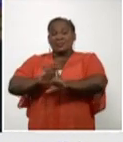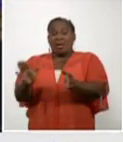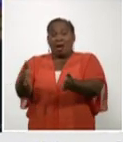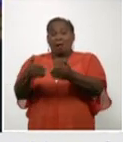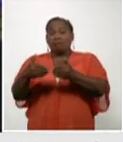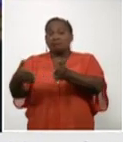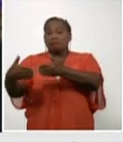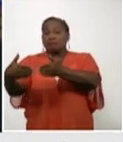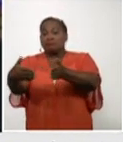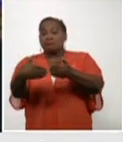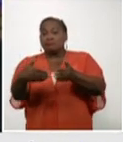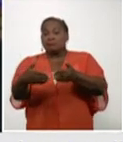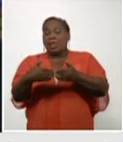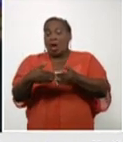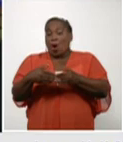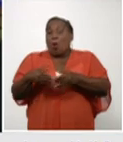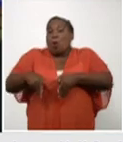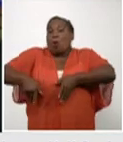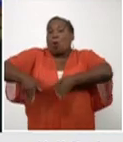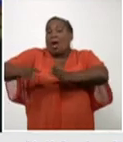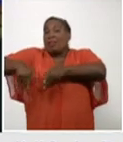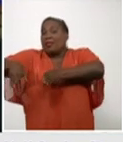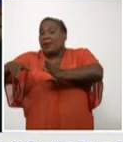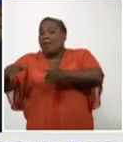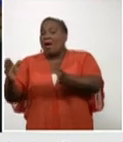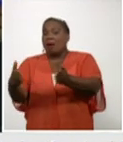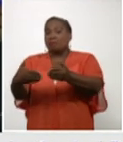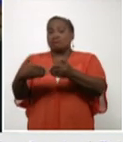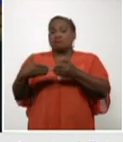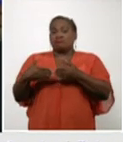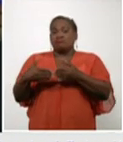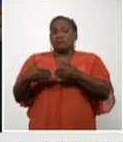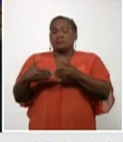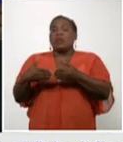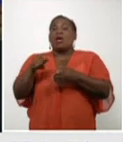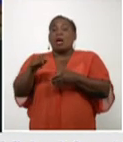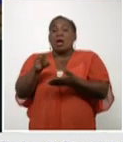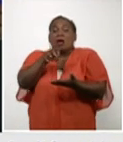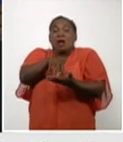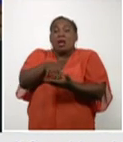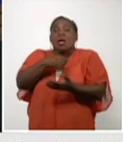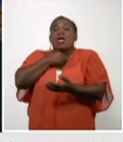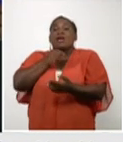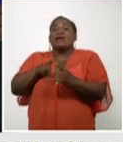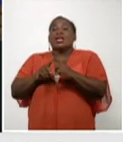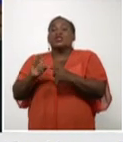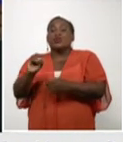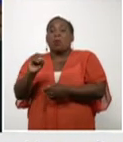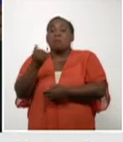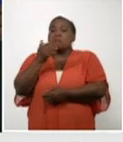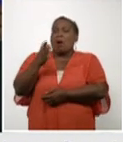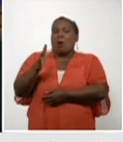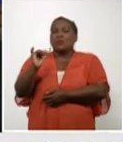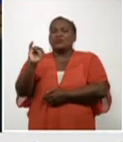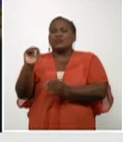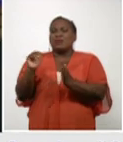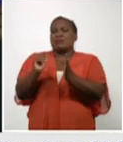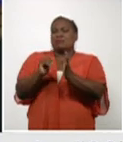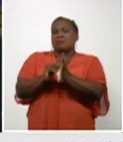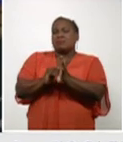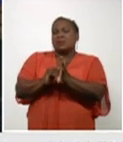manzanas pertenecientes a dos consejos populares. Se abrió un evento donde conviven alrededor de 6.945